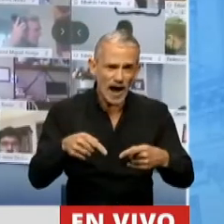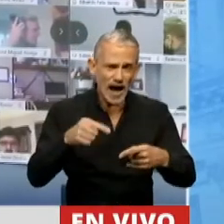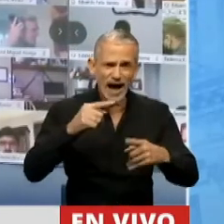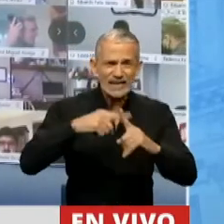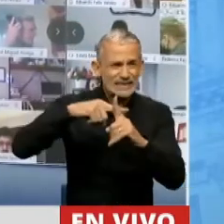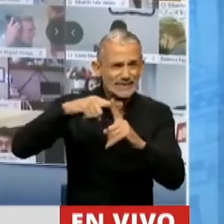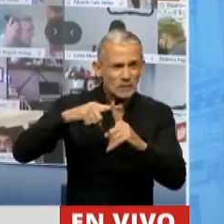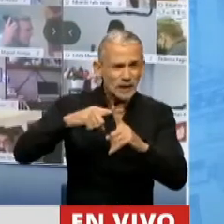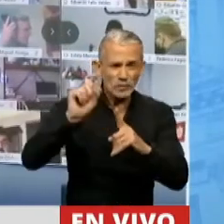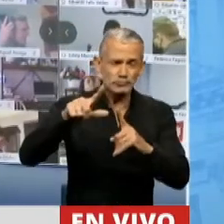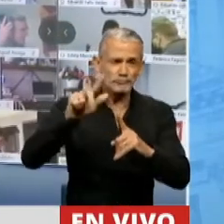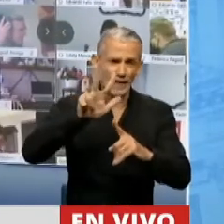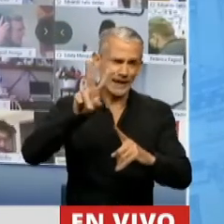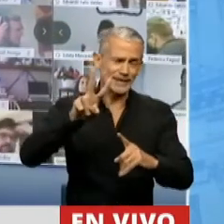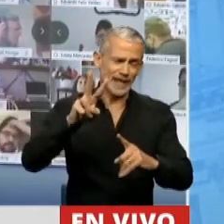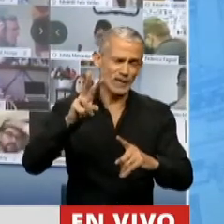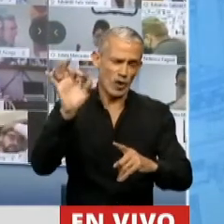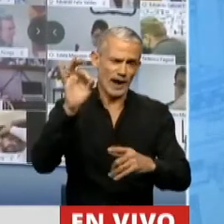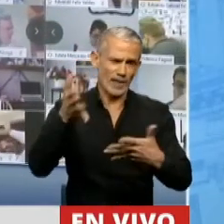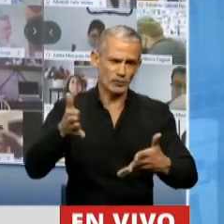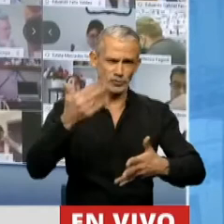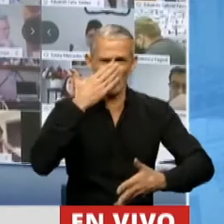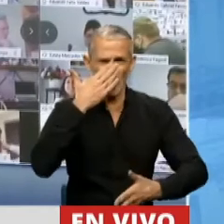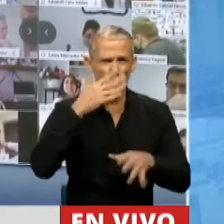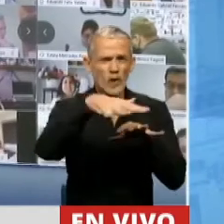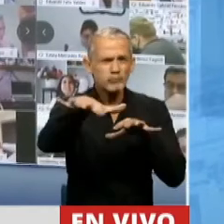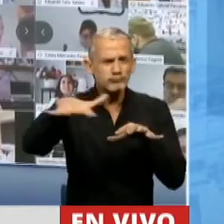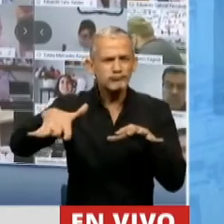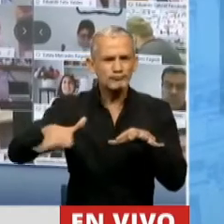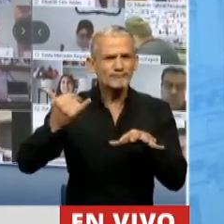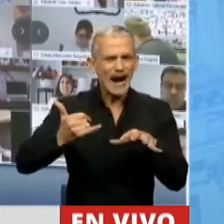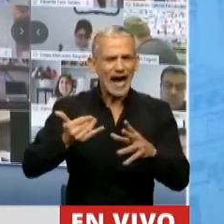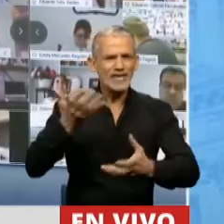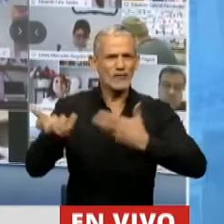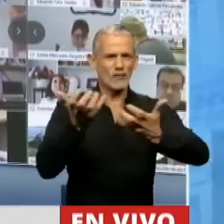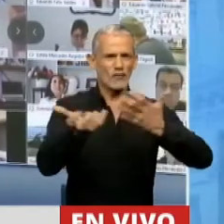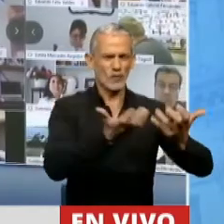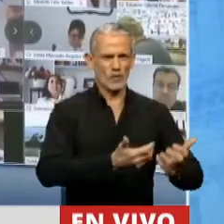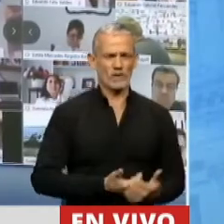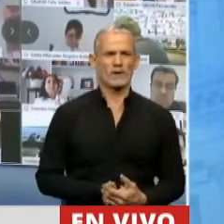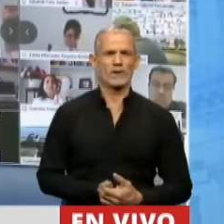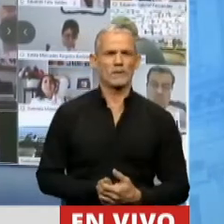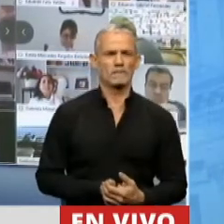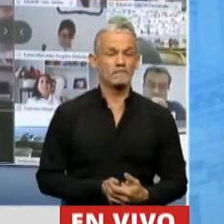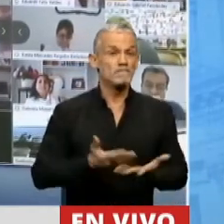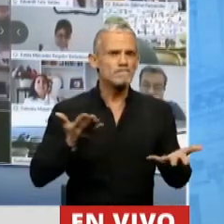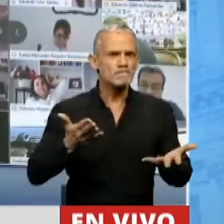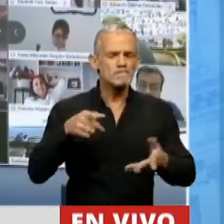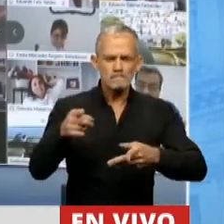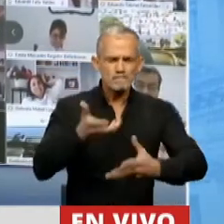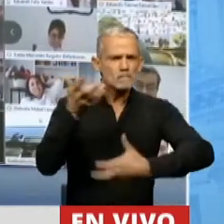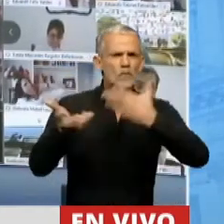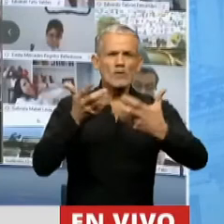en esos lugares de Córdoba donde transcurren los incendios. Producen